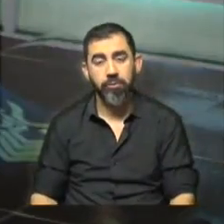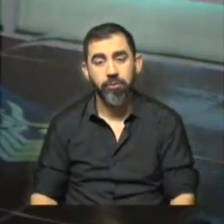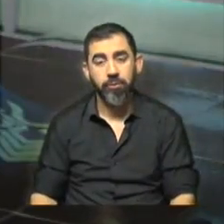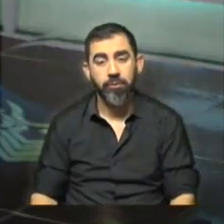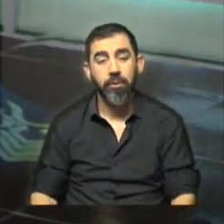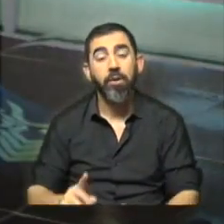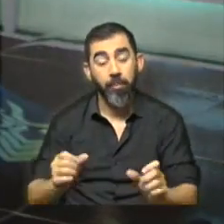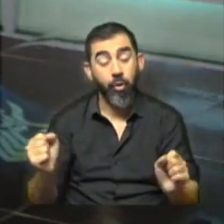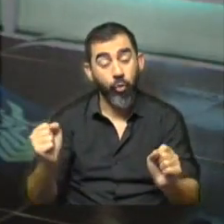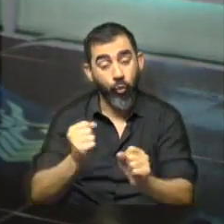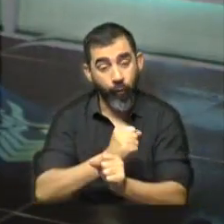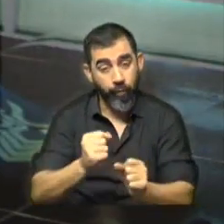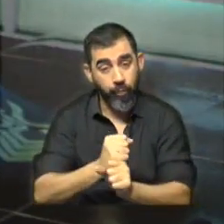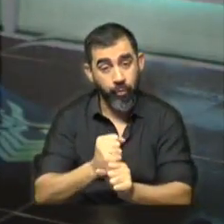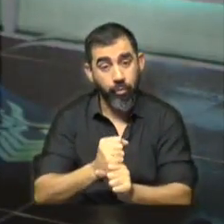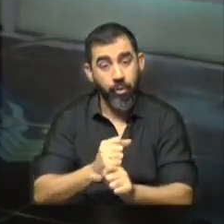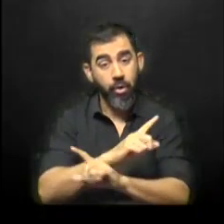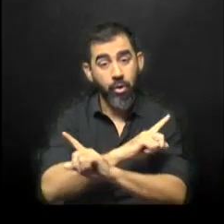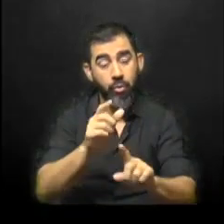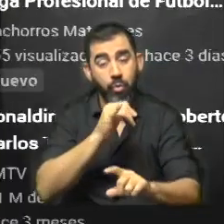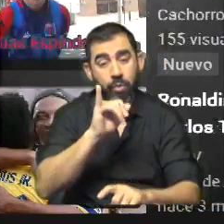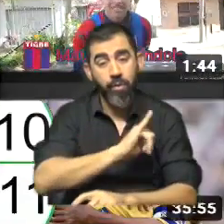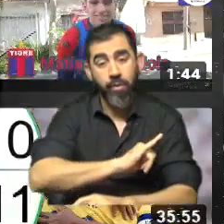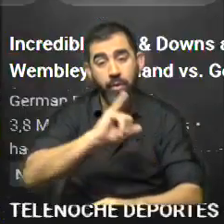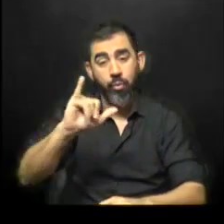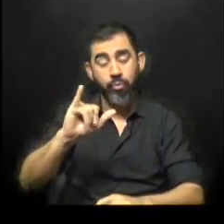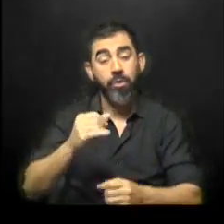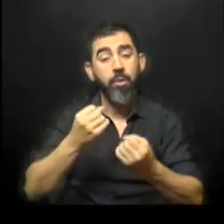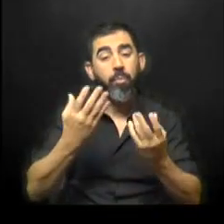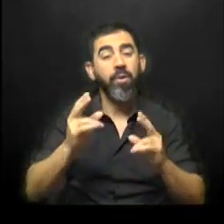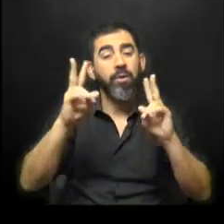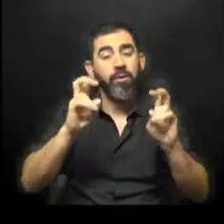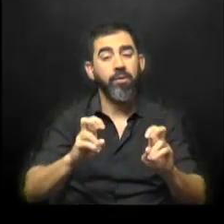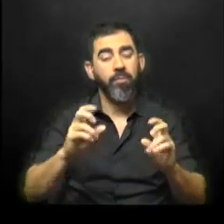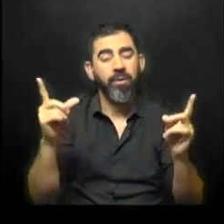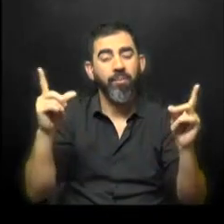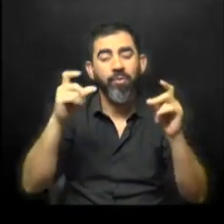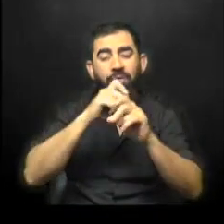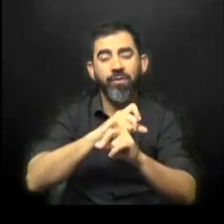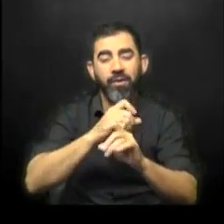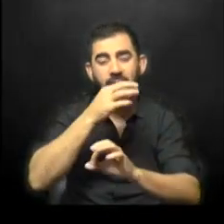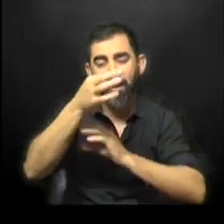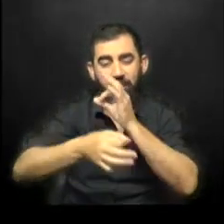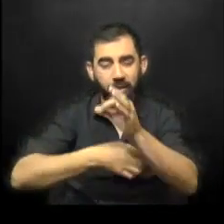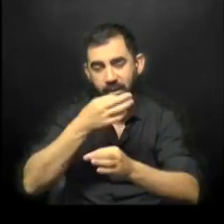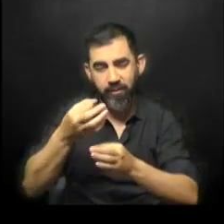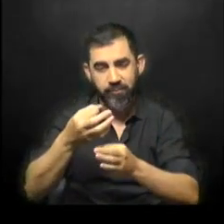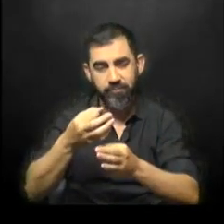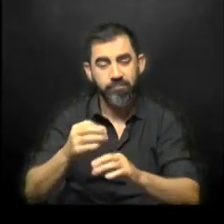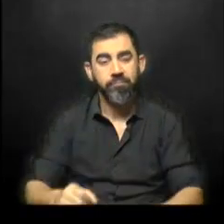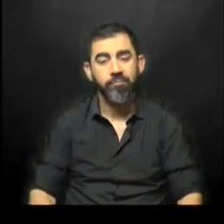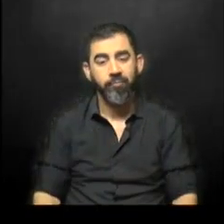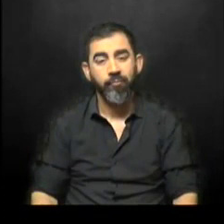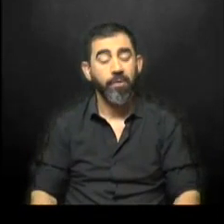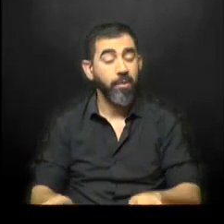Pereira confirmó a MBD Noticias que no va a realizar denuncia penal porque son casos que son muy difíciles de aclarar. Sí, en el mismo sentido